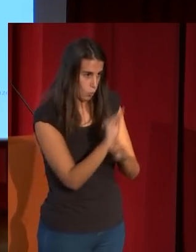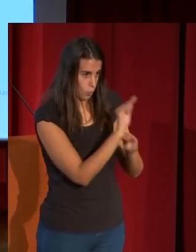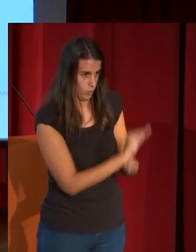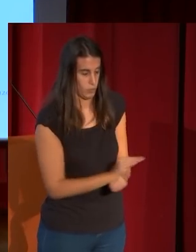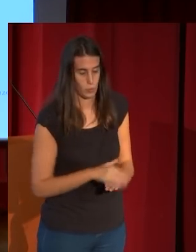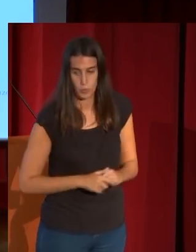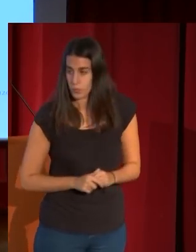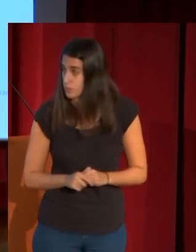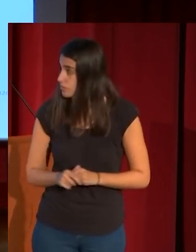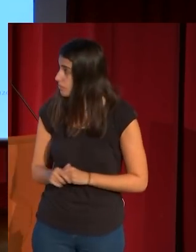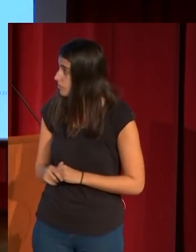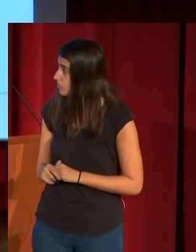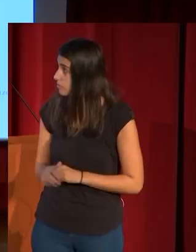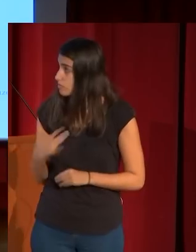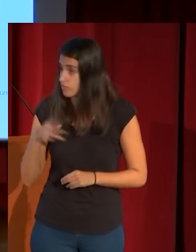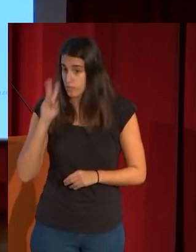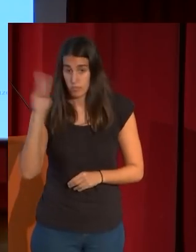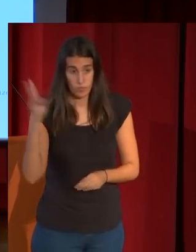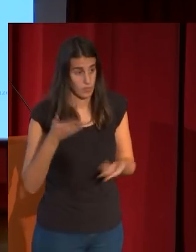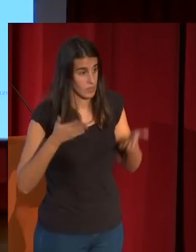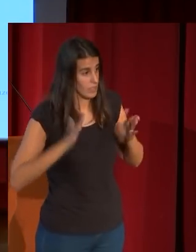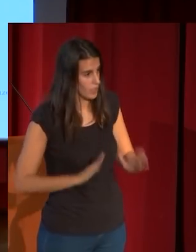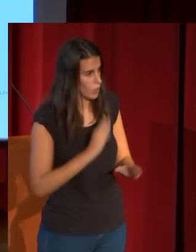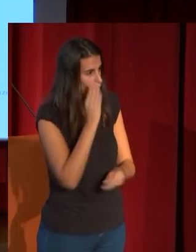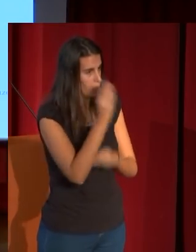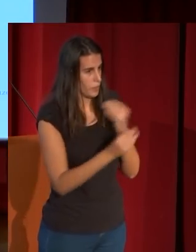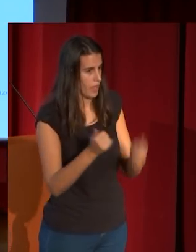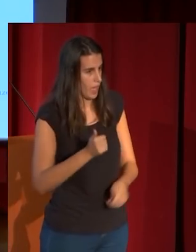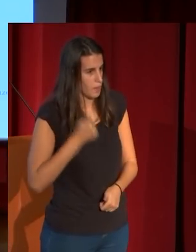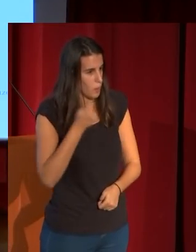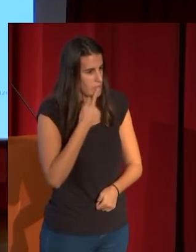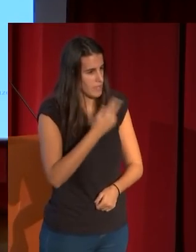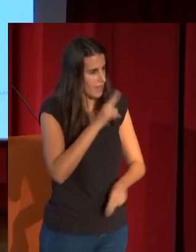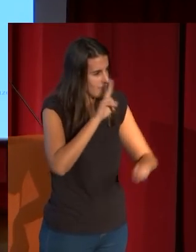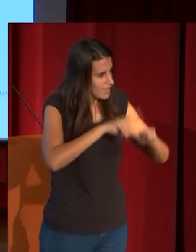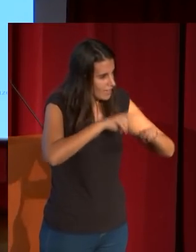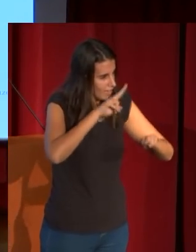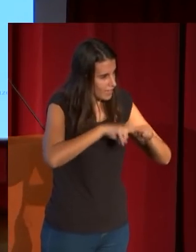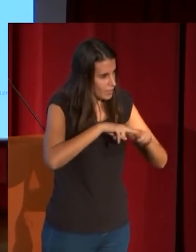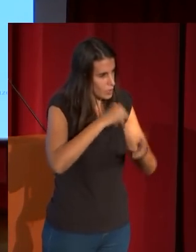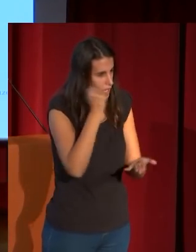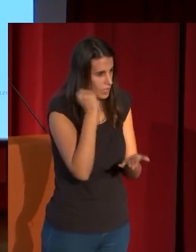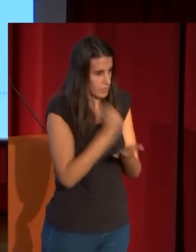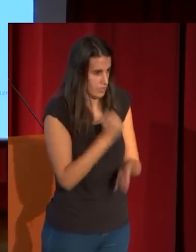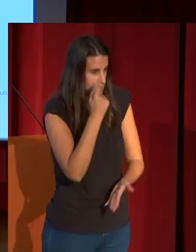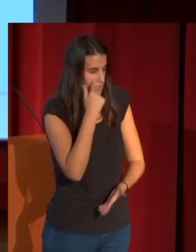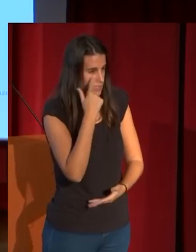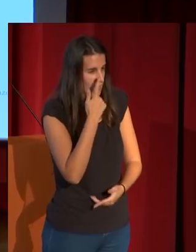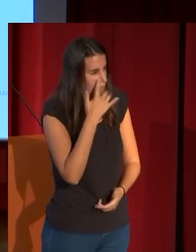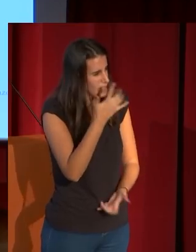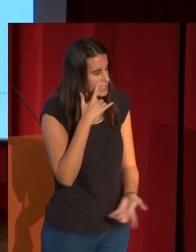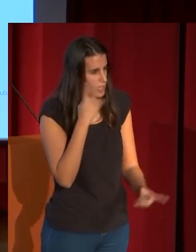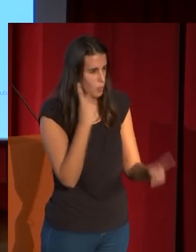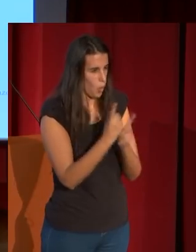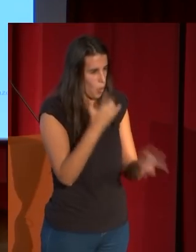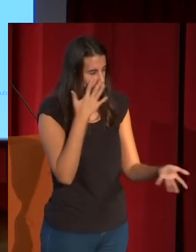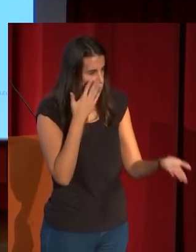Aquí se ve cómo la estampación de Fortuny hijo saca partido de los negros a terciopelados, busca un contraste muy marcado